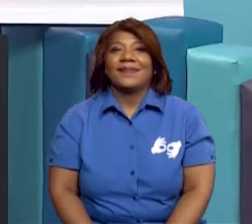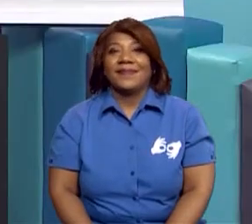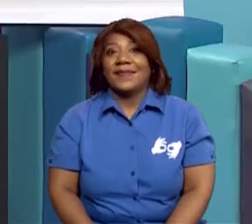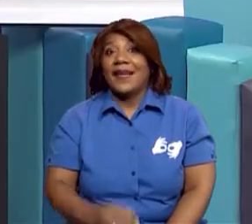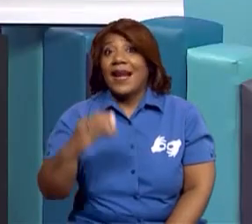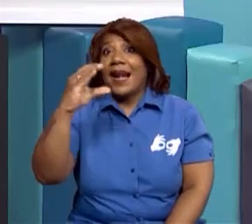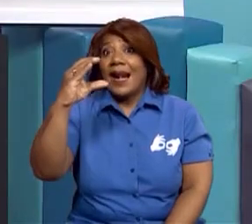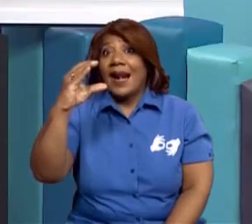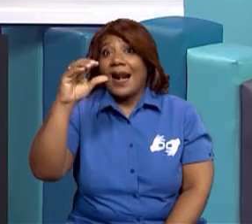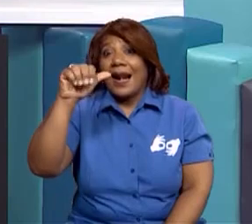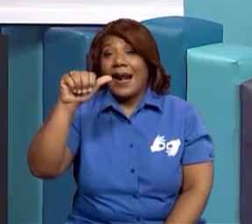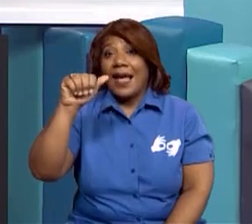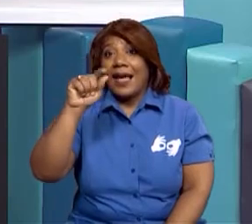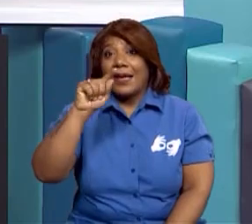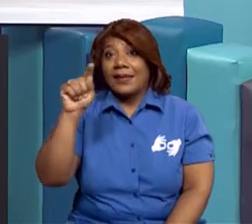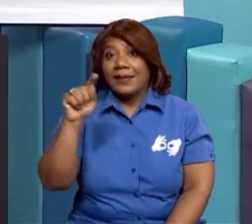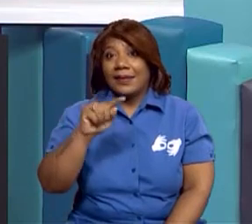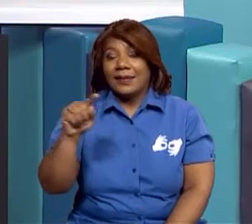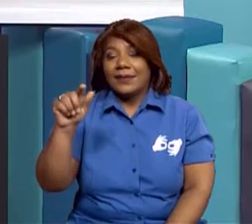palabra casa.